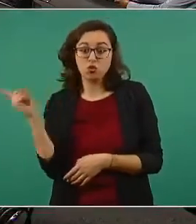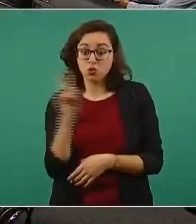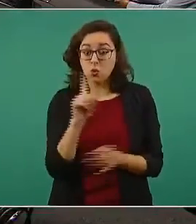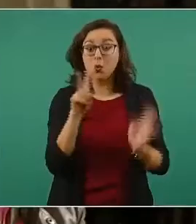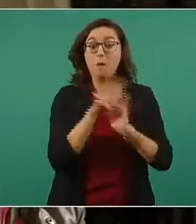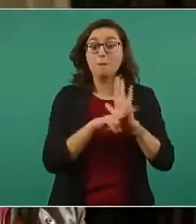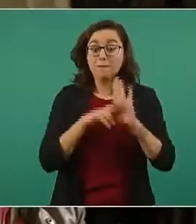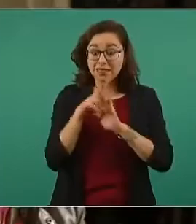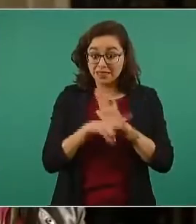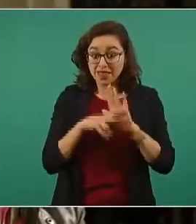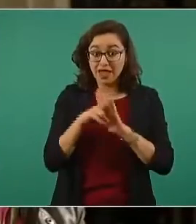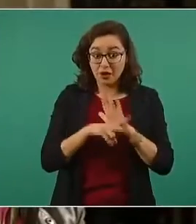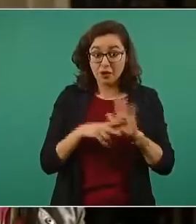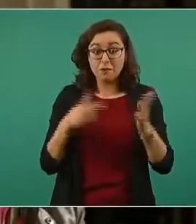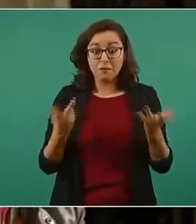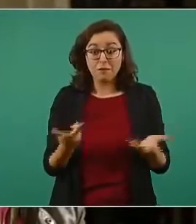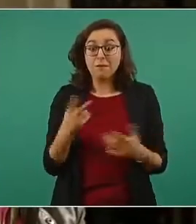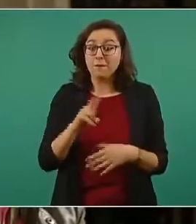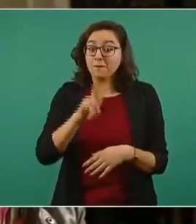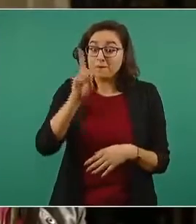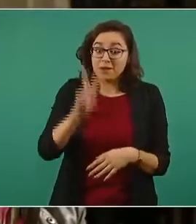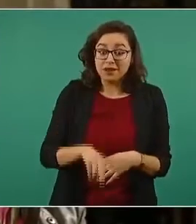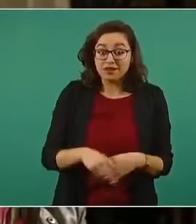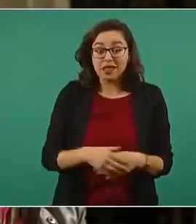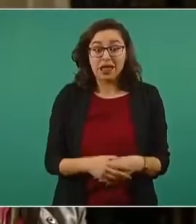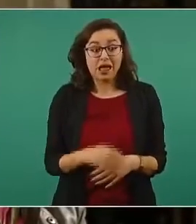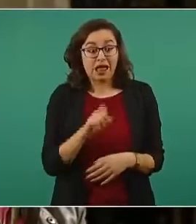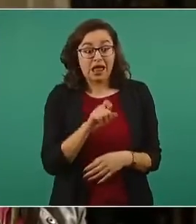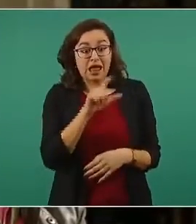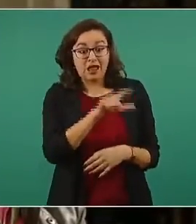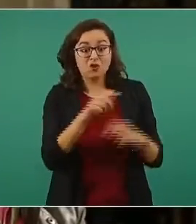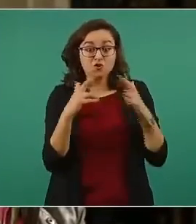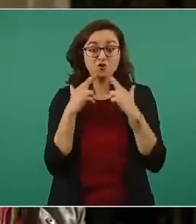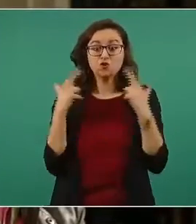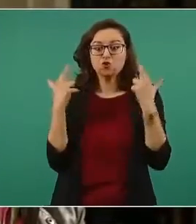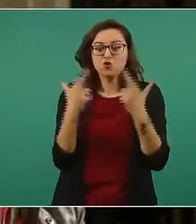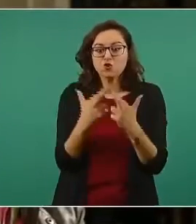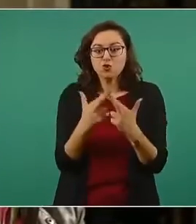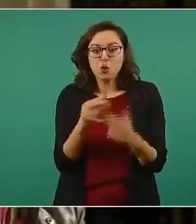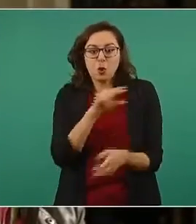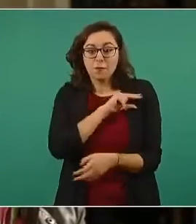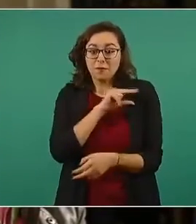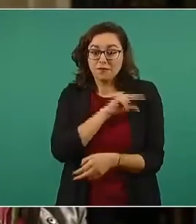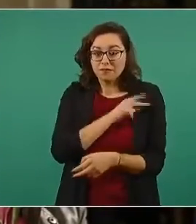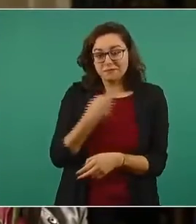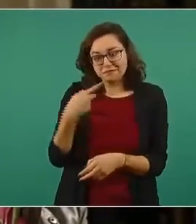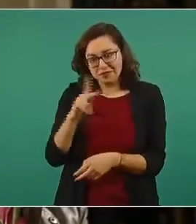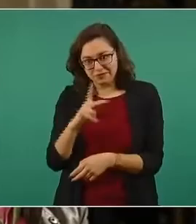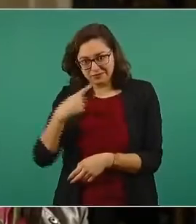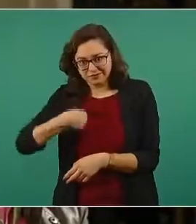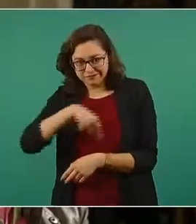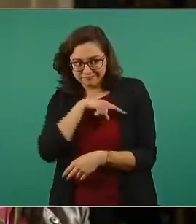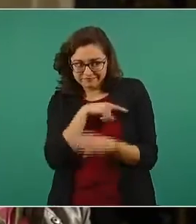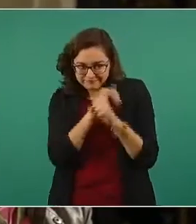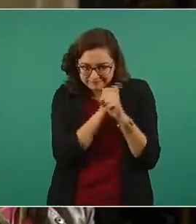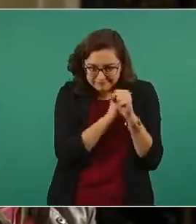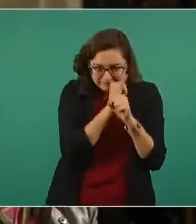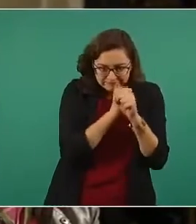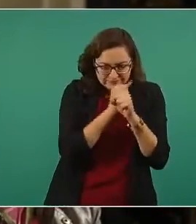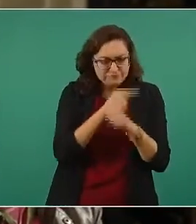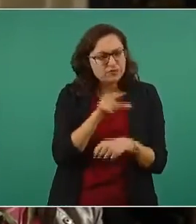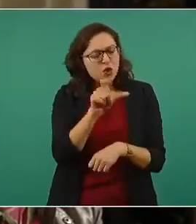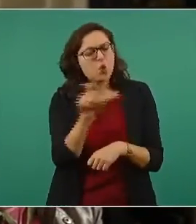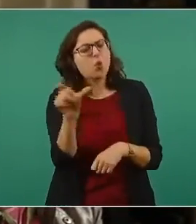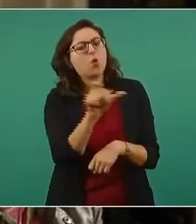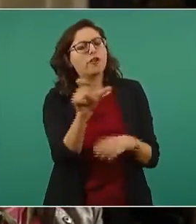él está hablando. La verdad es que hizo una reunión privada, pero hicimos investigaciones, nos pasaron el video. ¿Y cuándo fue